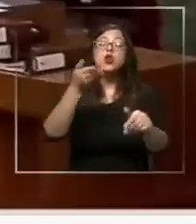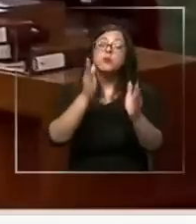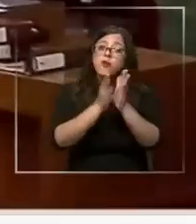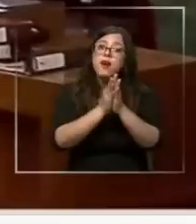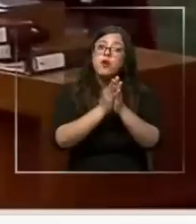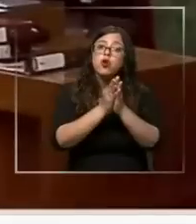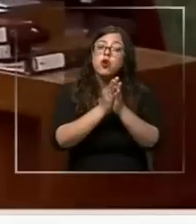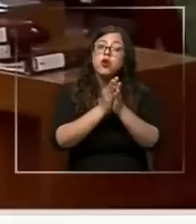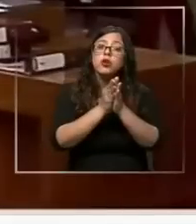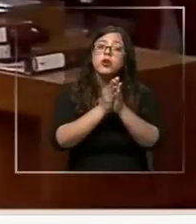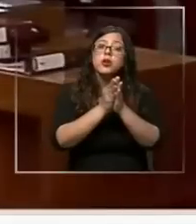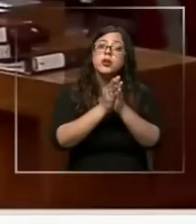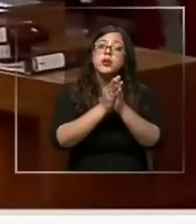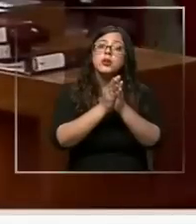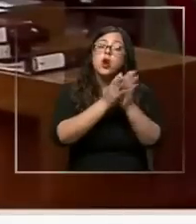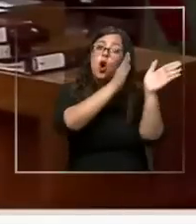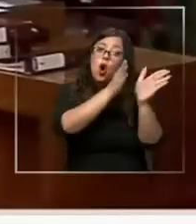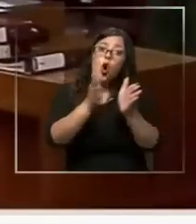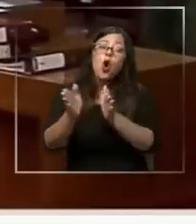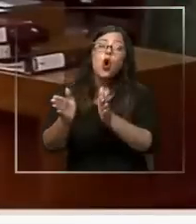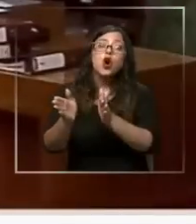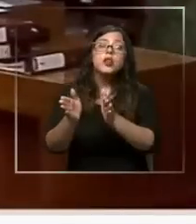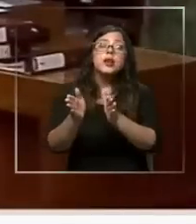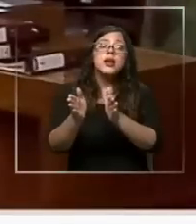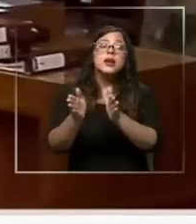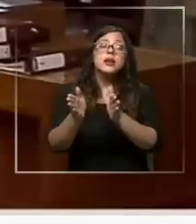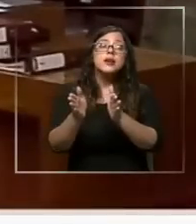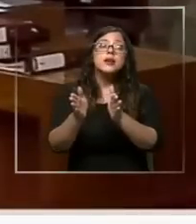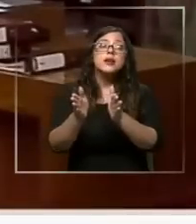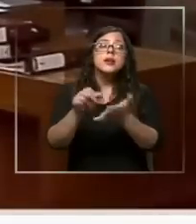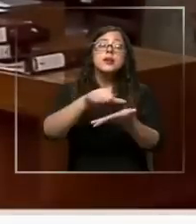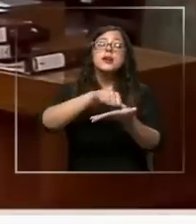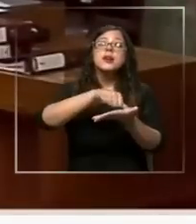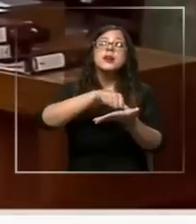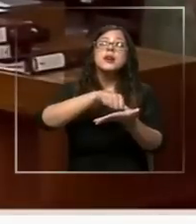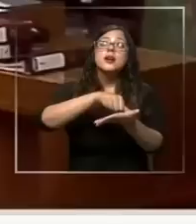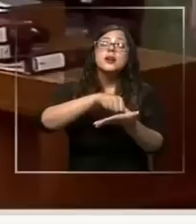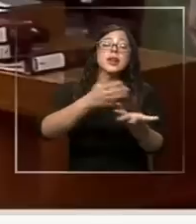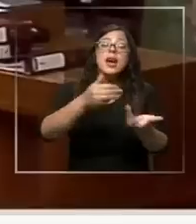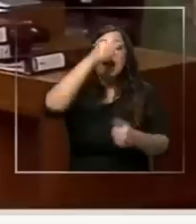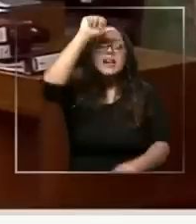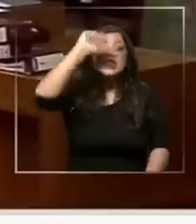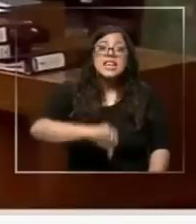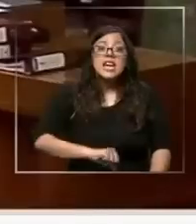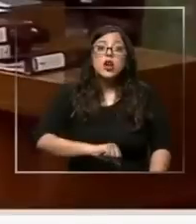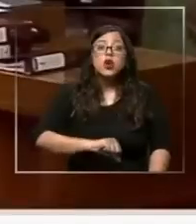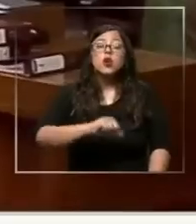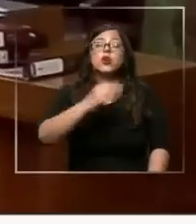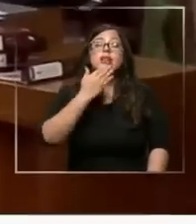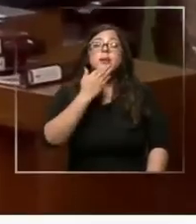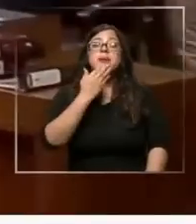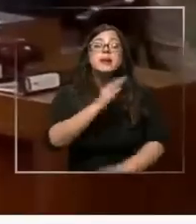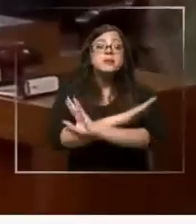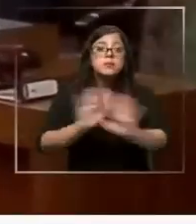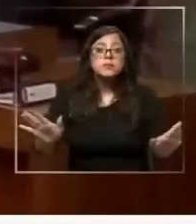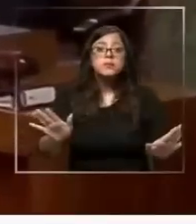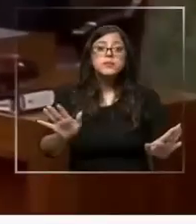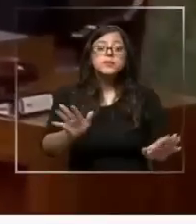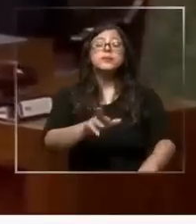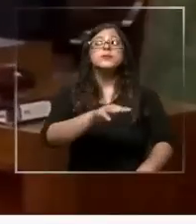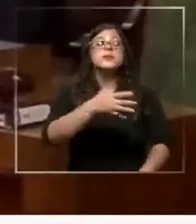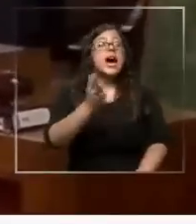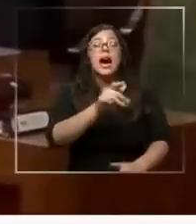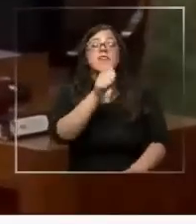amonestación y censura. Diputado, censura. Se acabó esta falta de respeto. Amonestación y